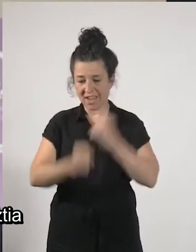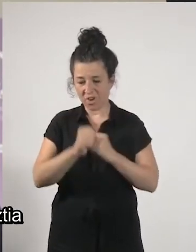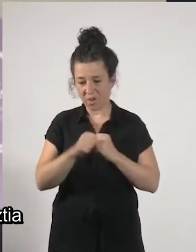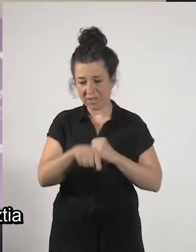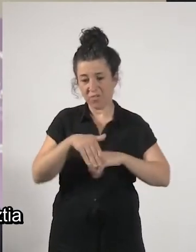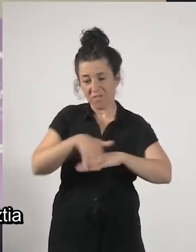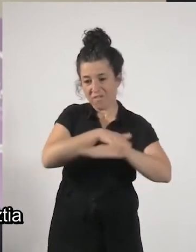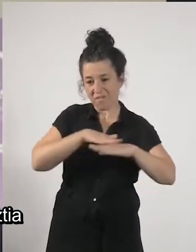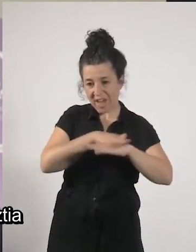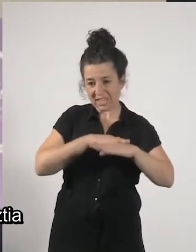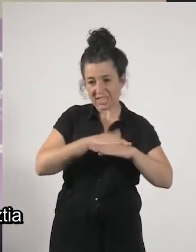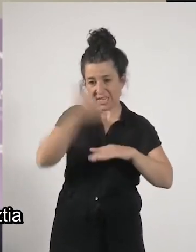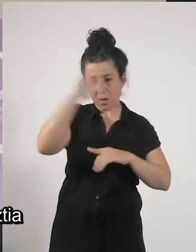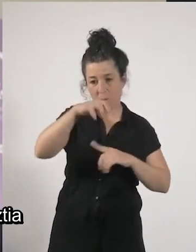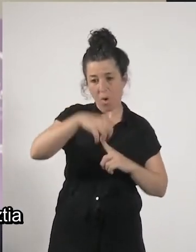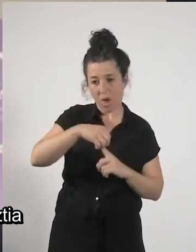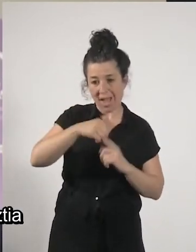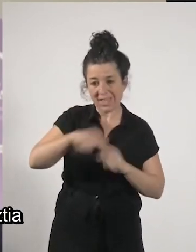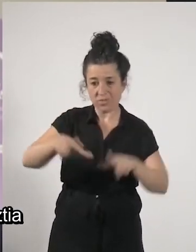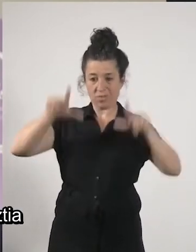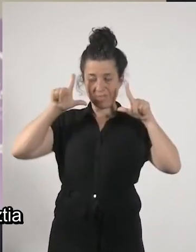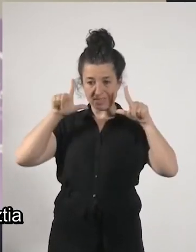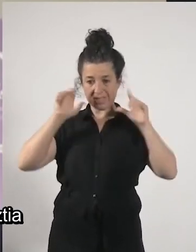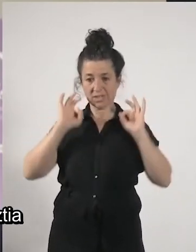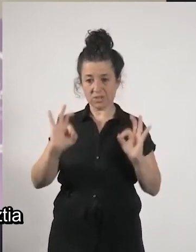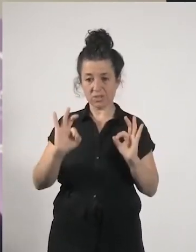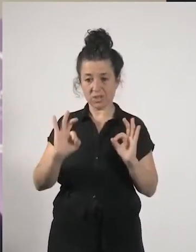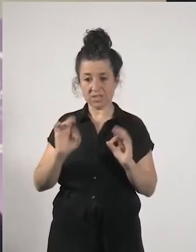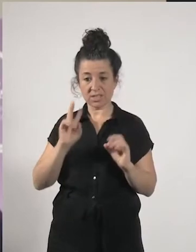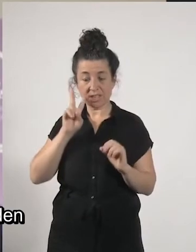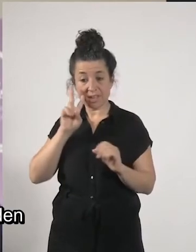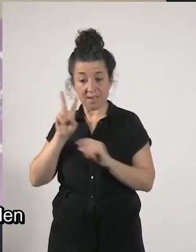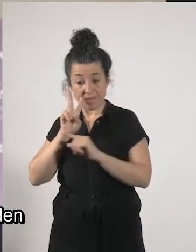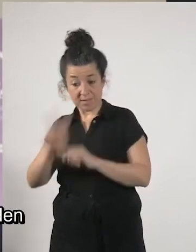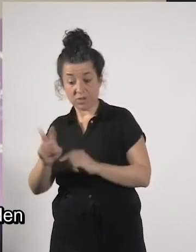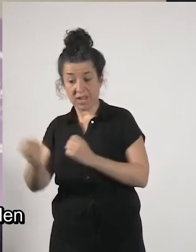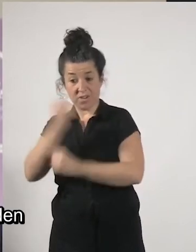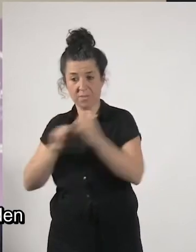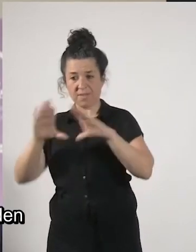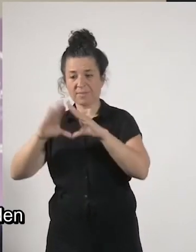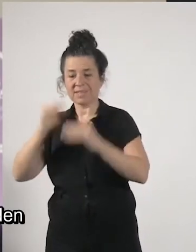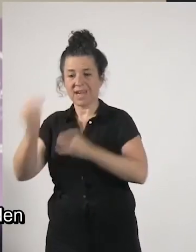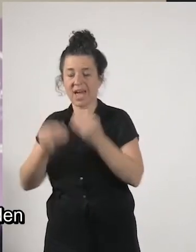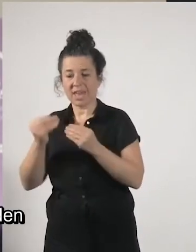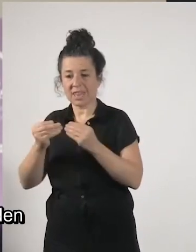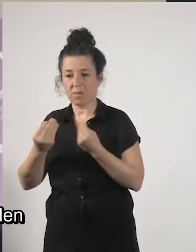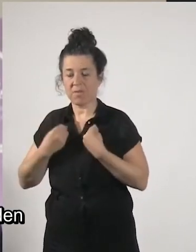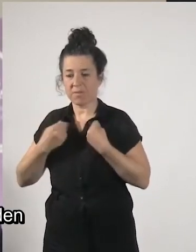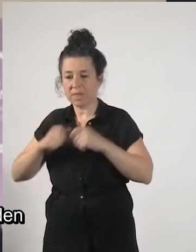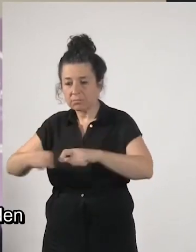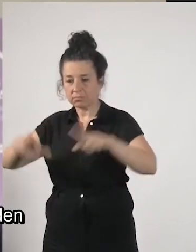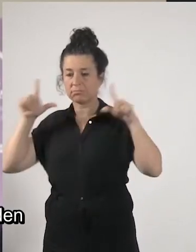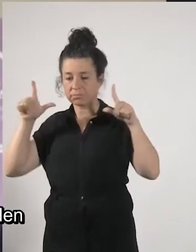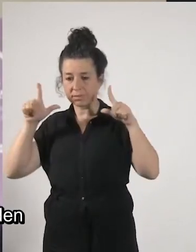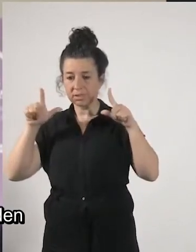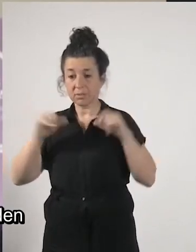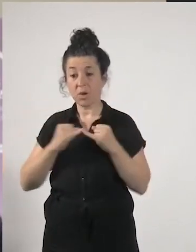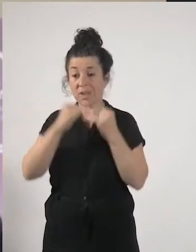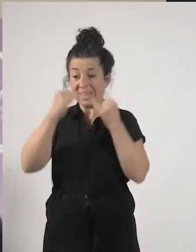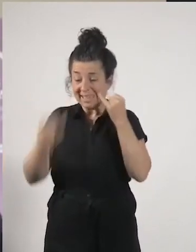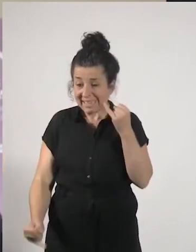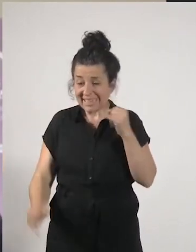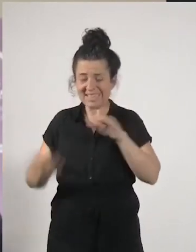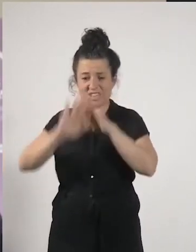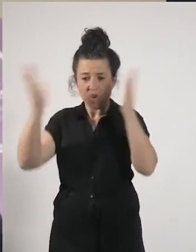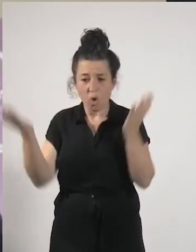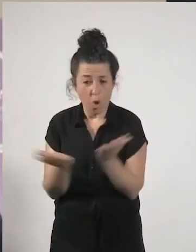bisitza eta horri eusten dion guztia erdigun eankarriz globala eta dimentza eskotarikoa den krisi baten aurrean gaude